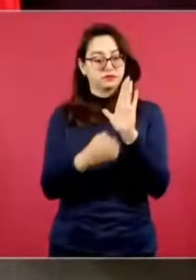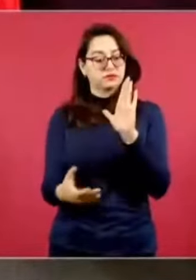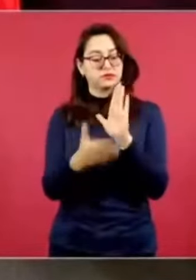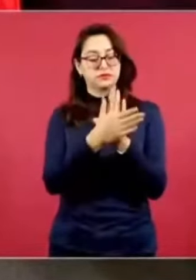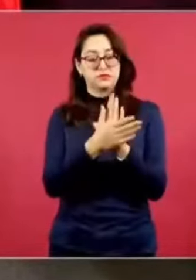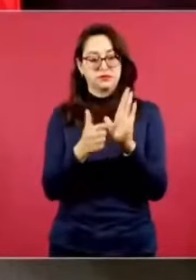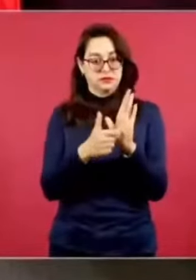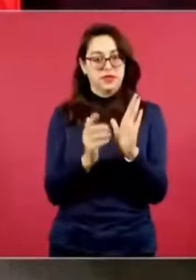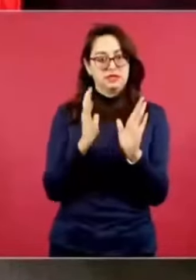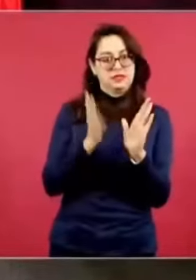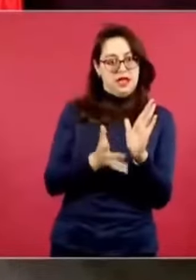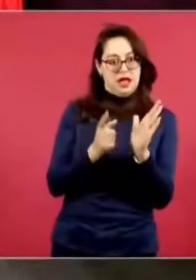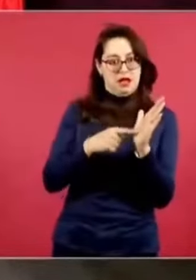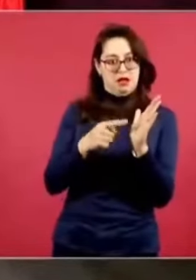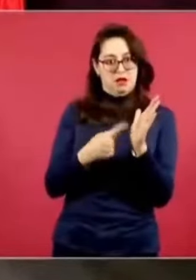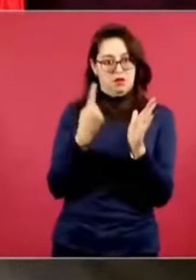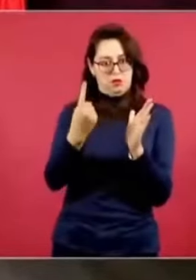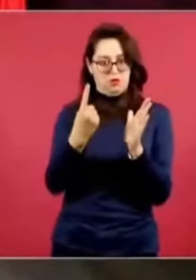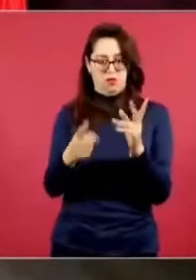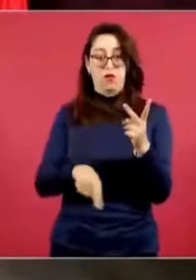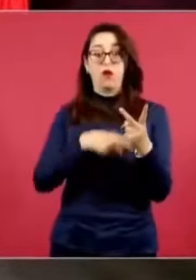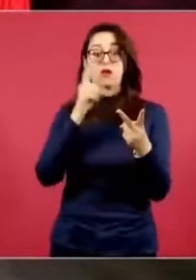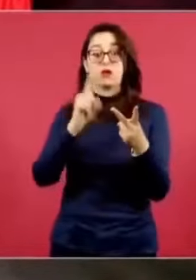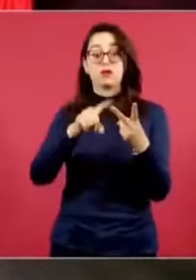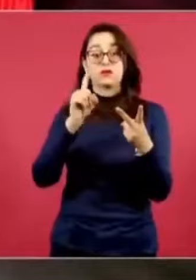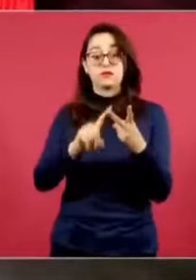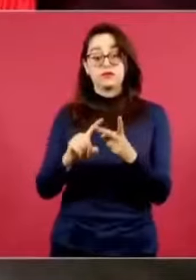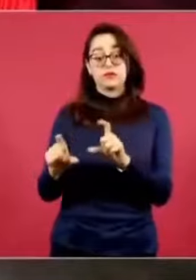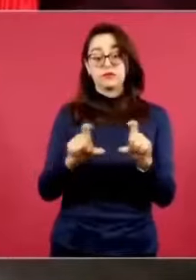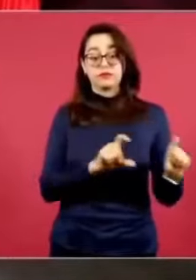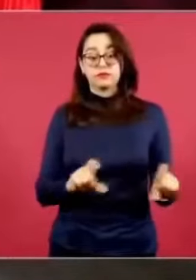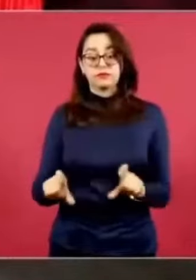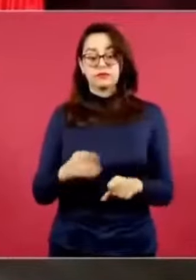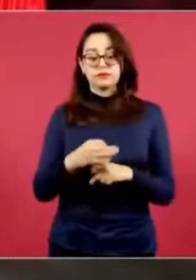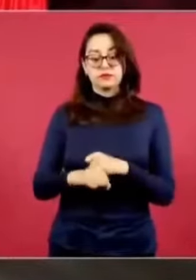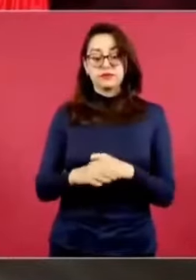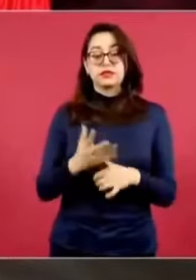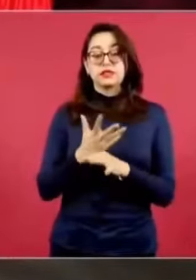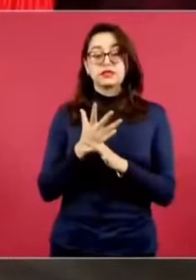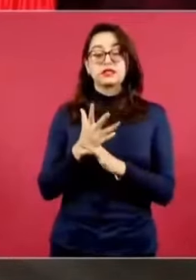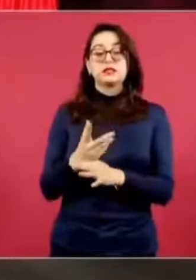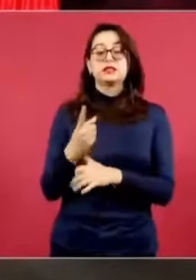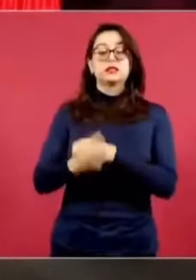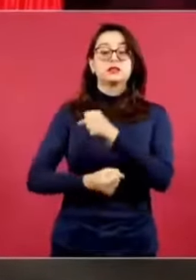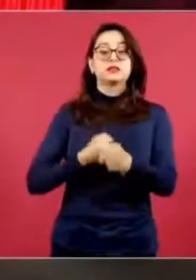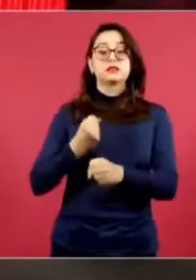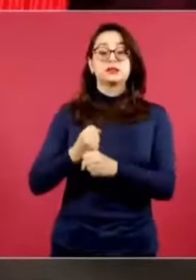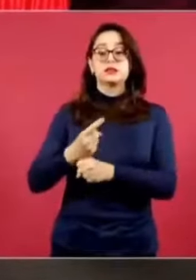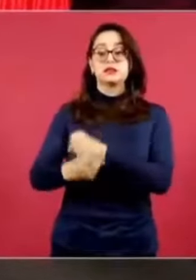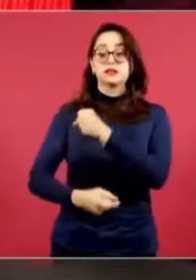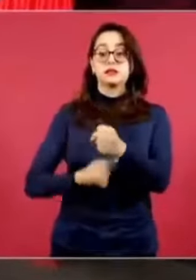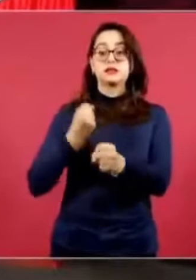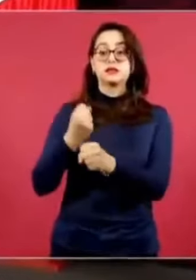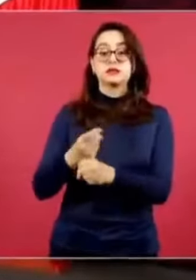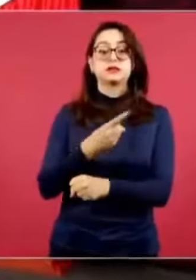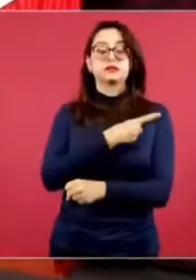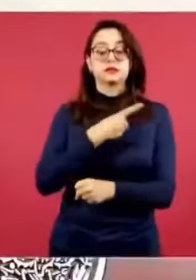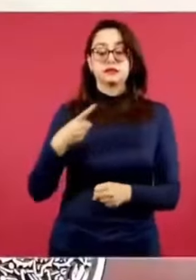recursos año con año y tiene que haber